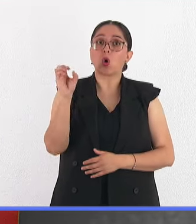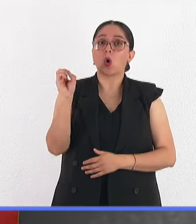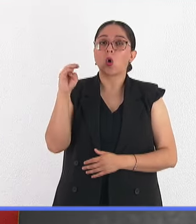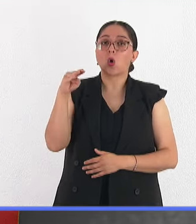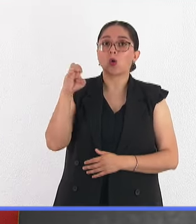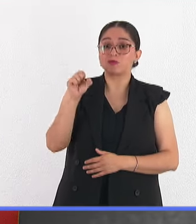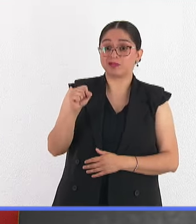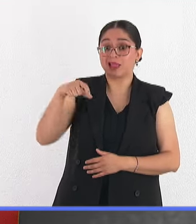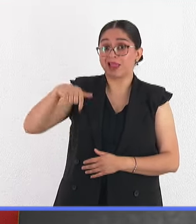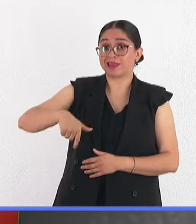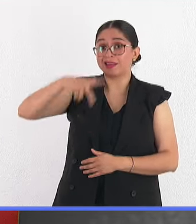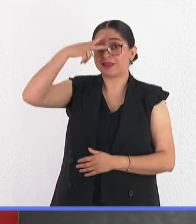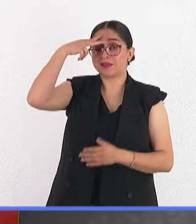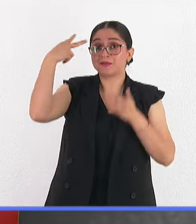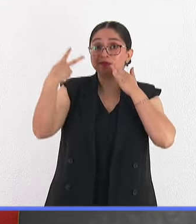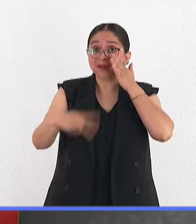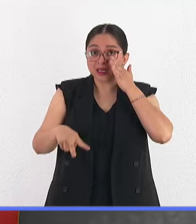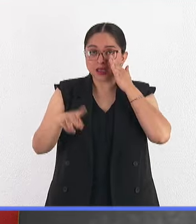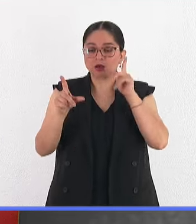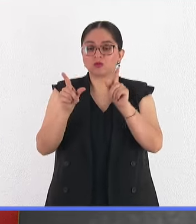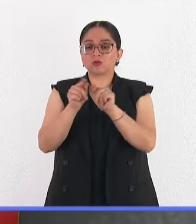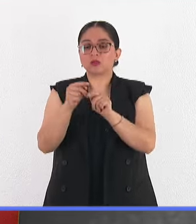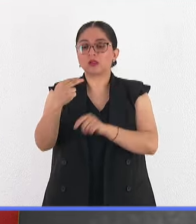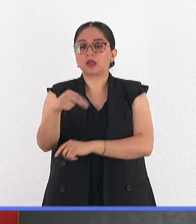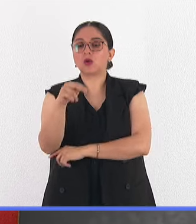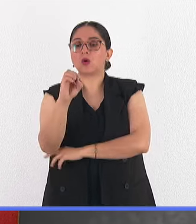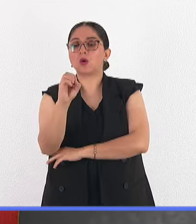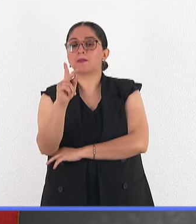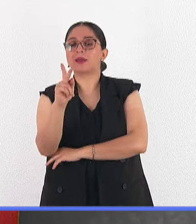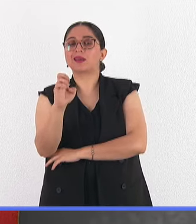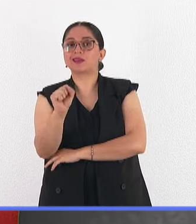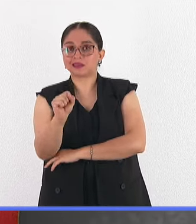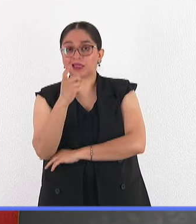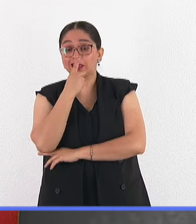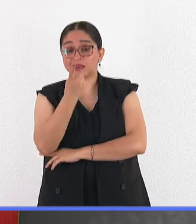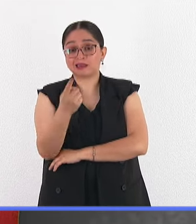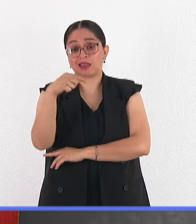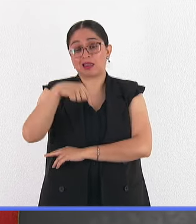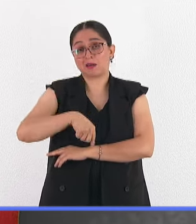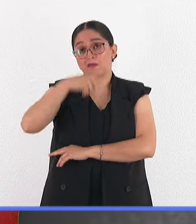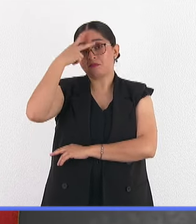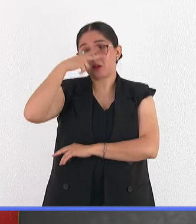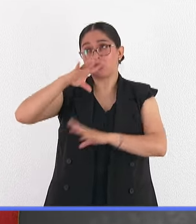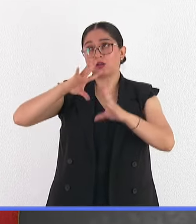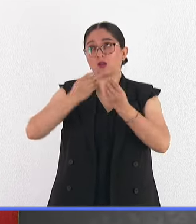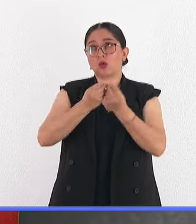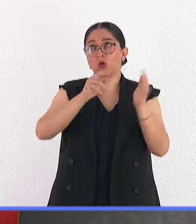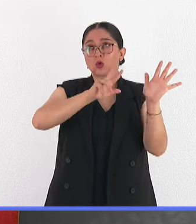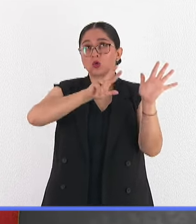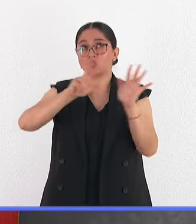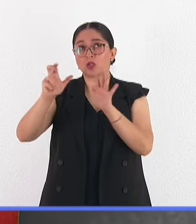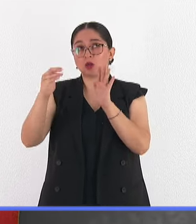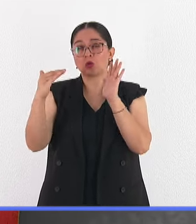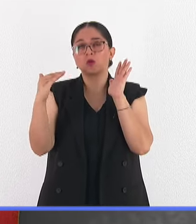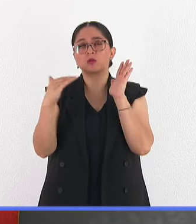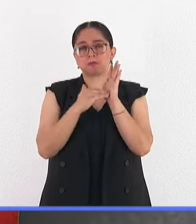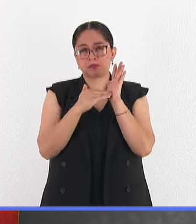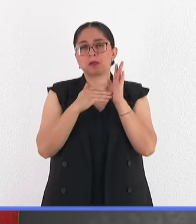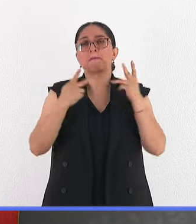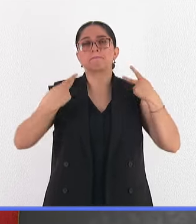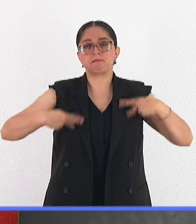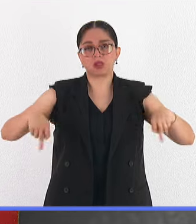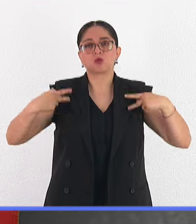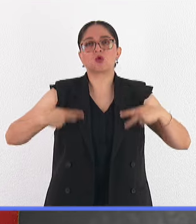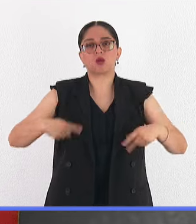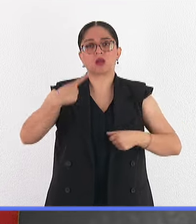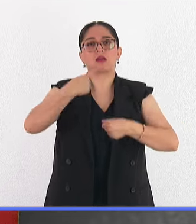de la Salud y su sección OPS, pues mencionan que en México hay aproximadamente 800 mil individuos